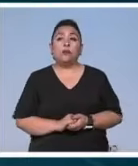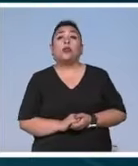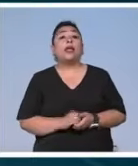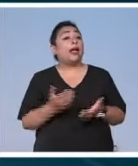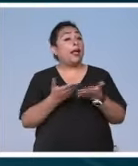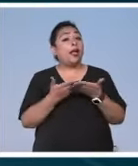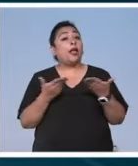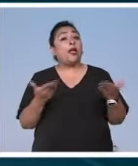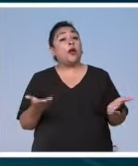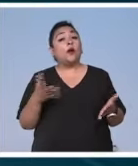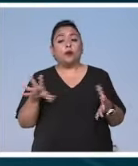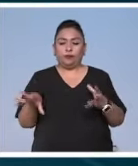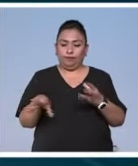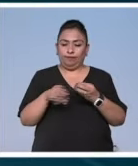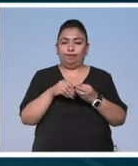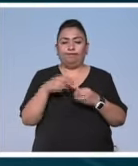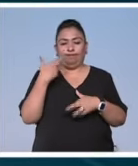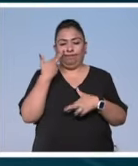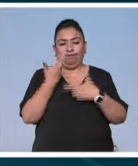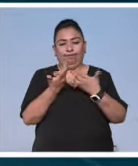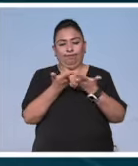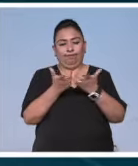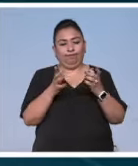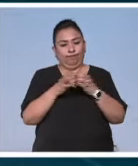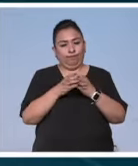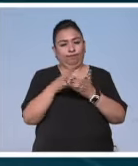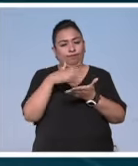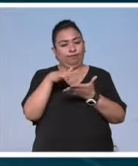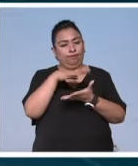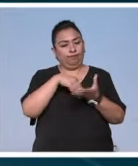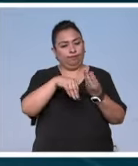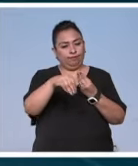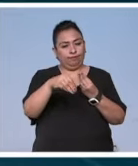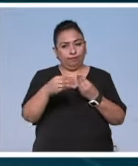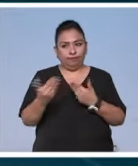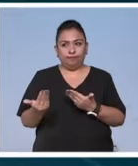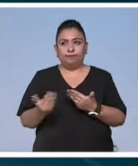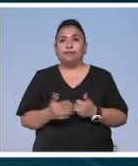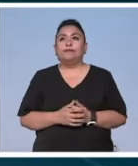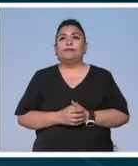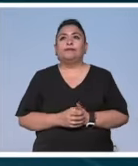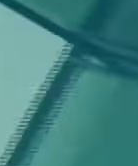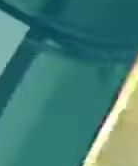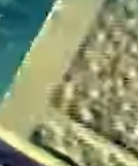Llegó el momento de sumarnos a la tarea colectiva y leernos en otros